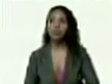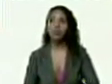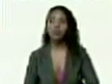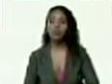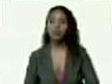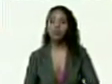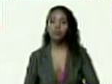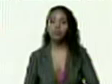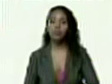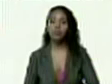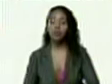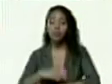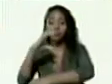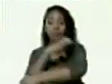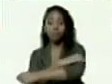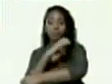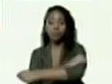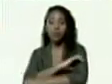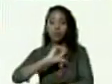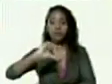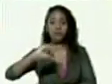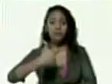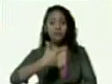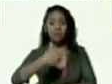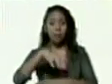la oposición dividida